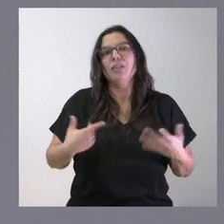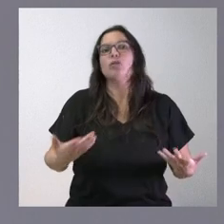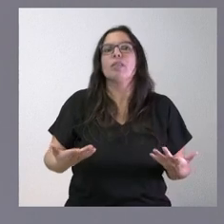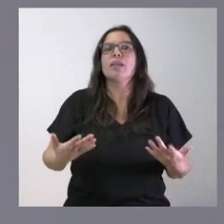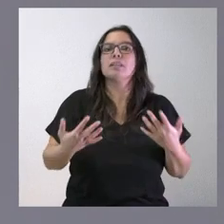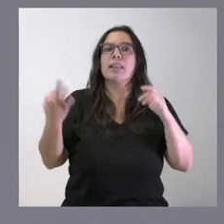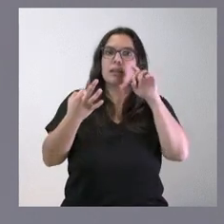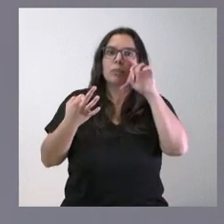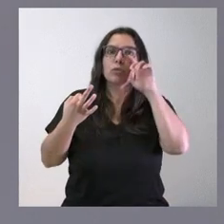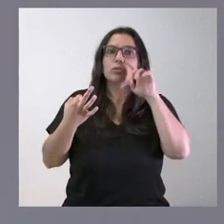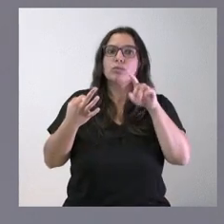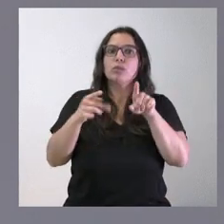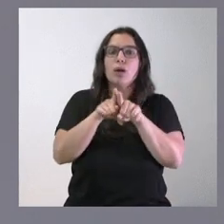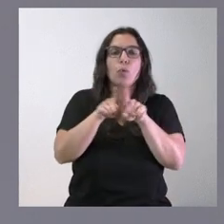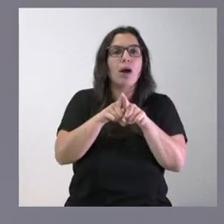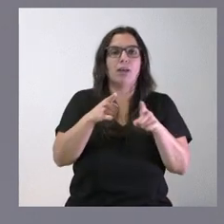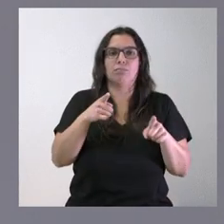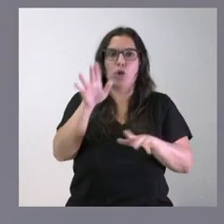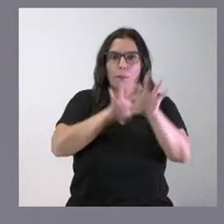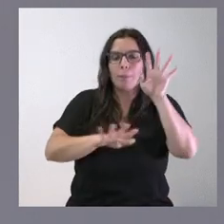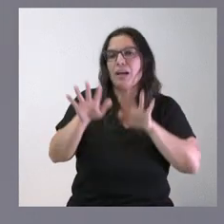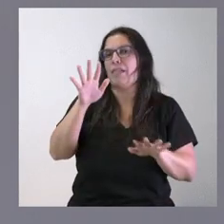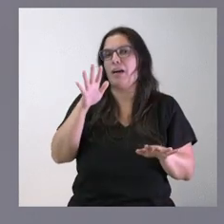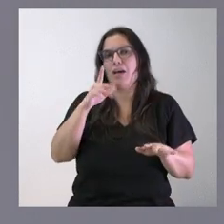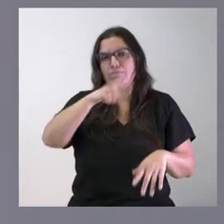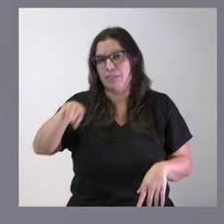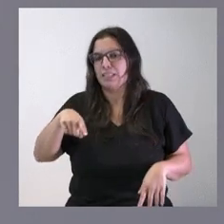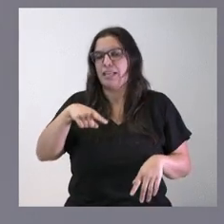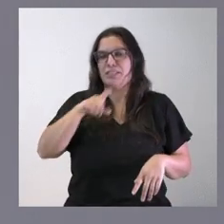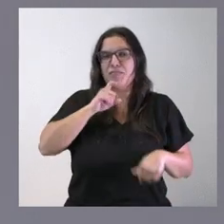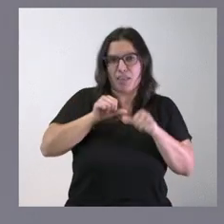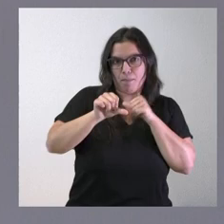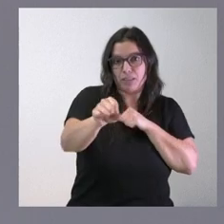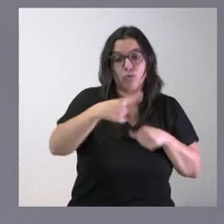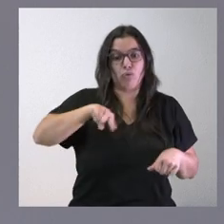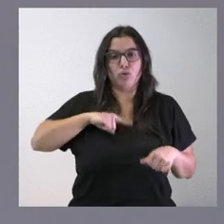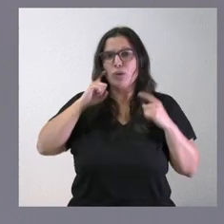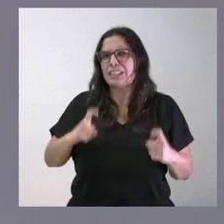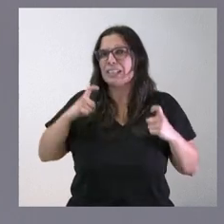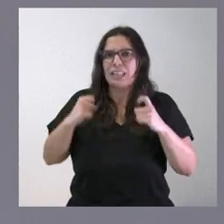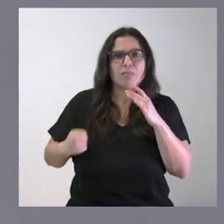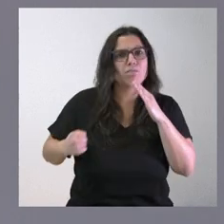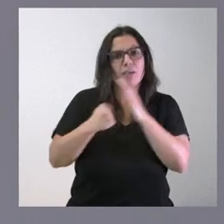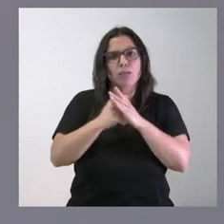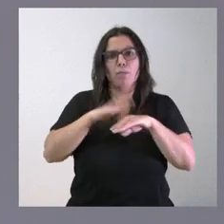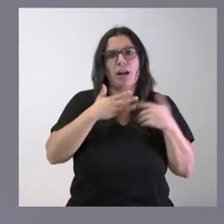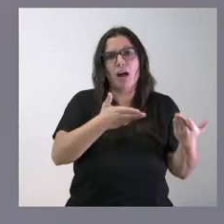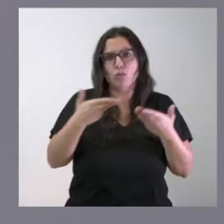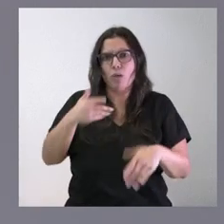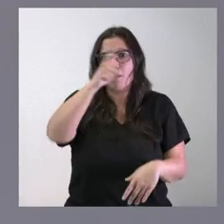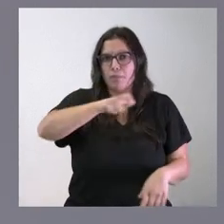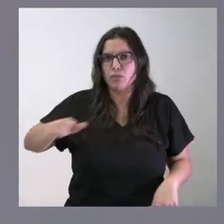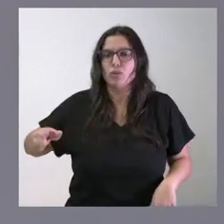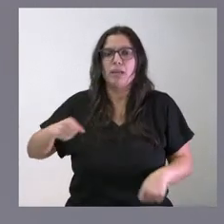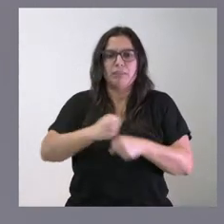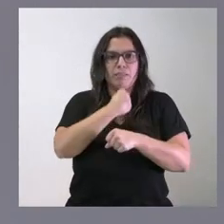situación complicada ante meses difíciles y desde aquí nosotros vamos a hacer todo lo que está en nuestra mano para ayudar a las personas que trabajan en